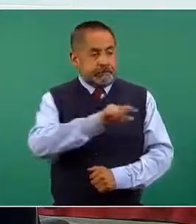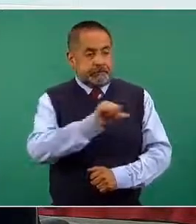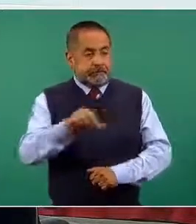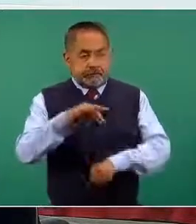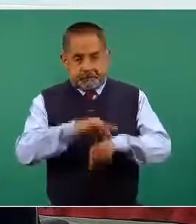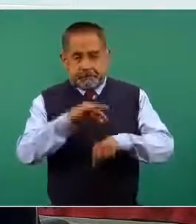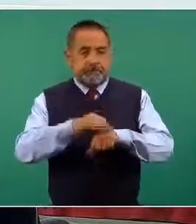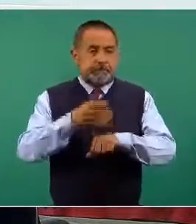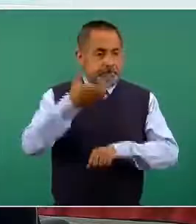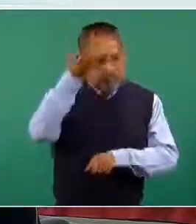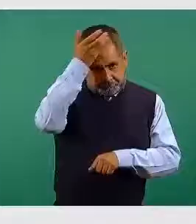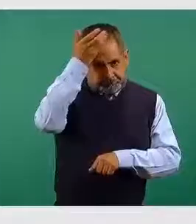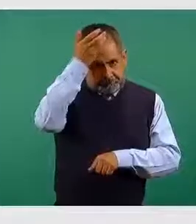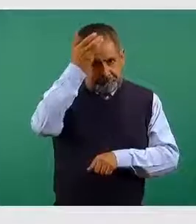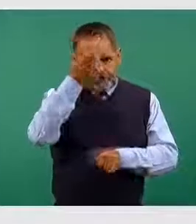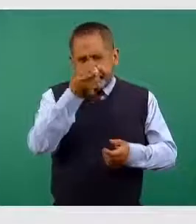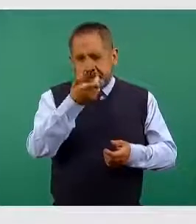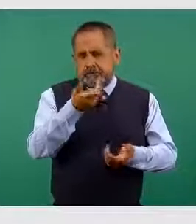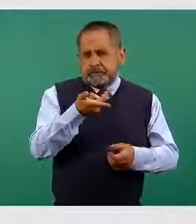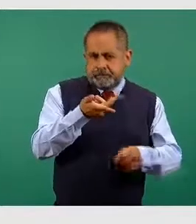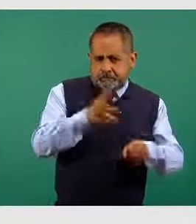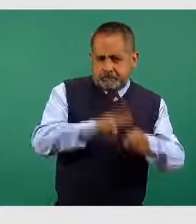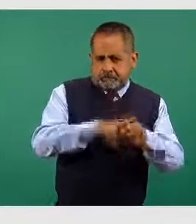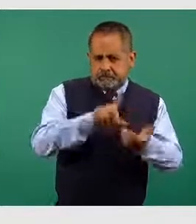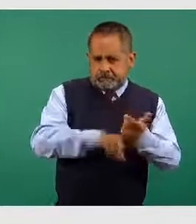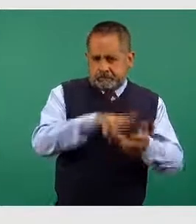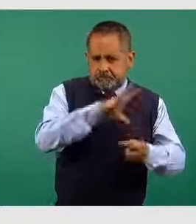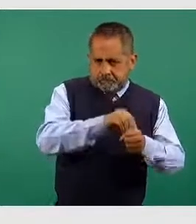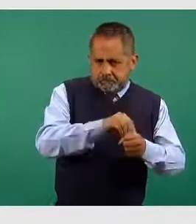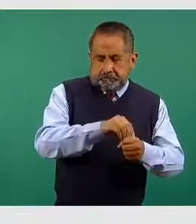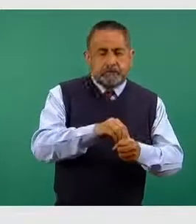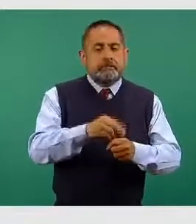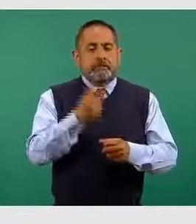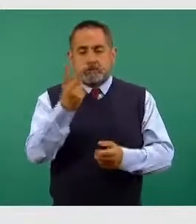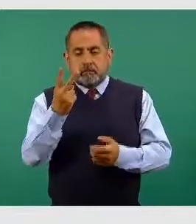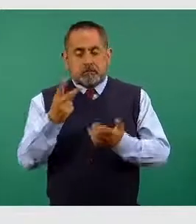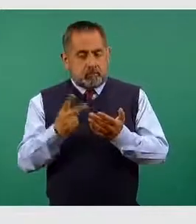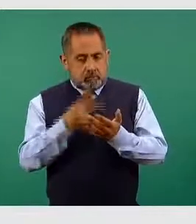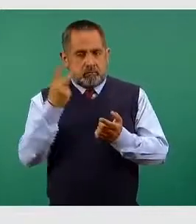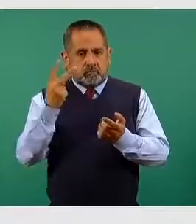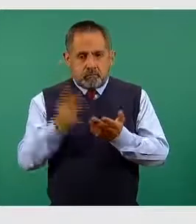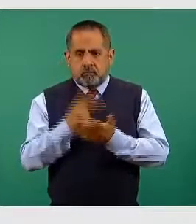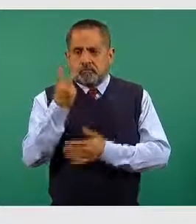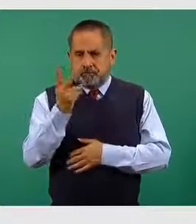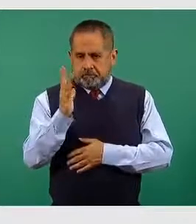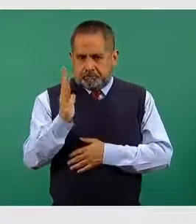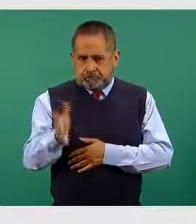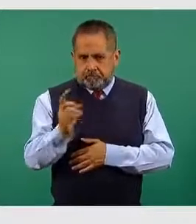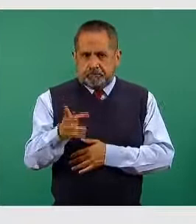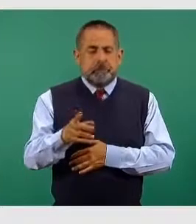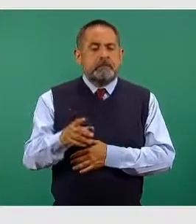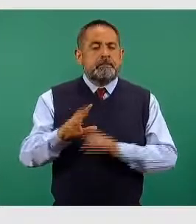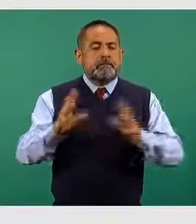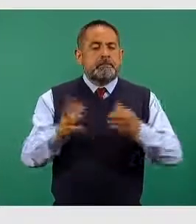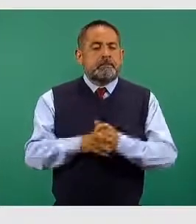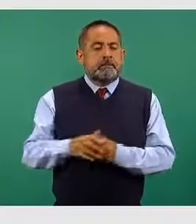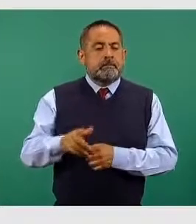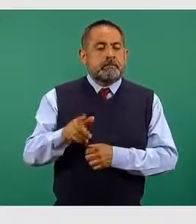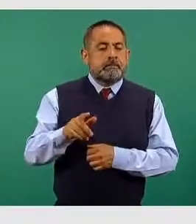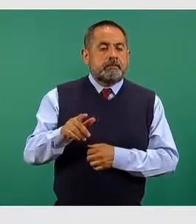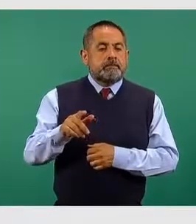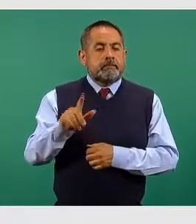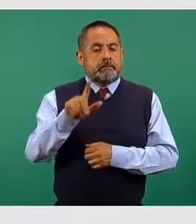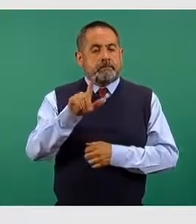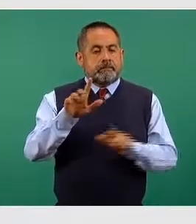ha recibido su segunda dosis de un total de 759.786